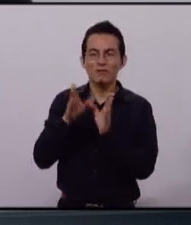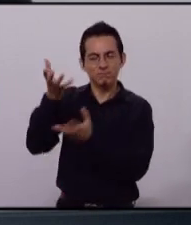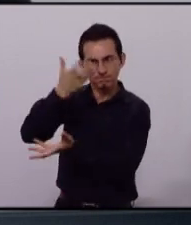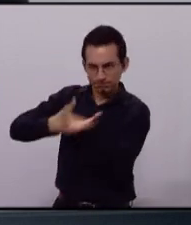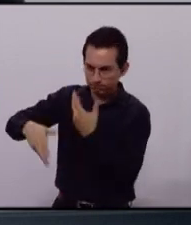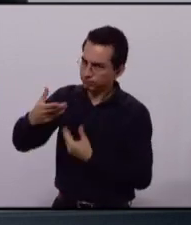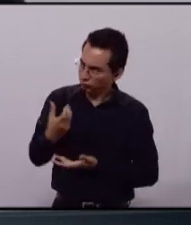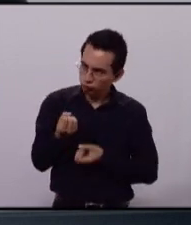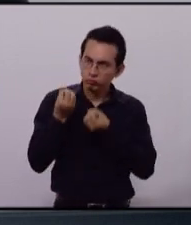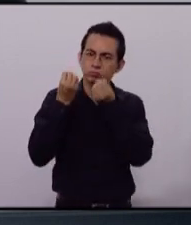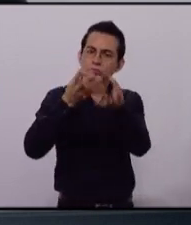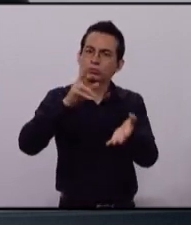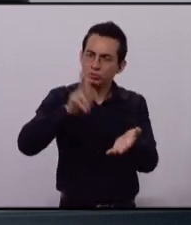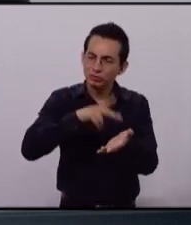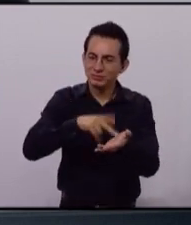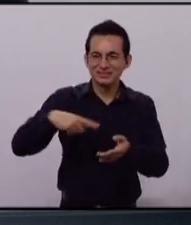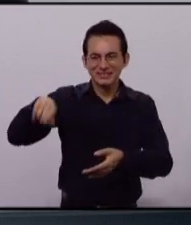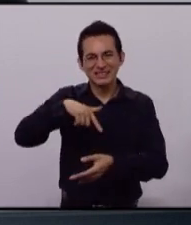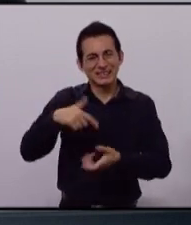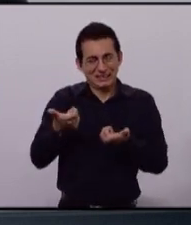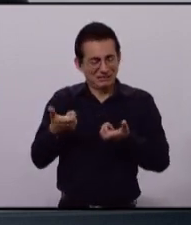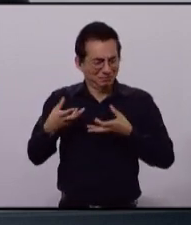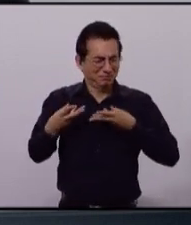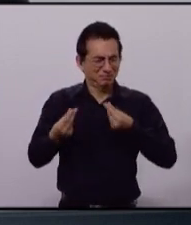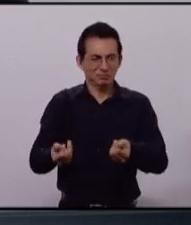fin de cuentas en estas campañas se ha derrochado.